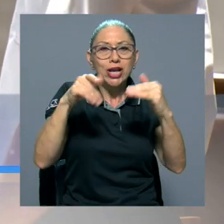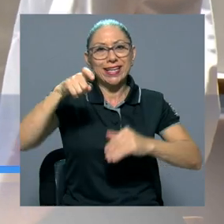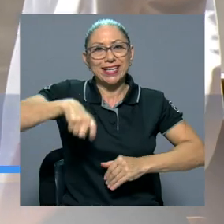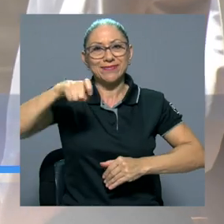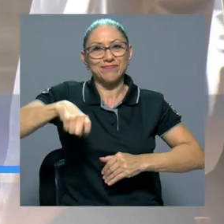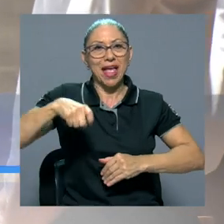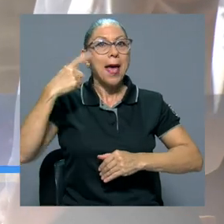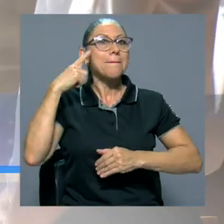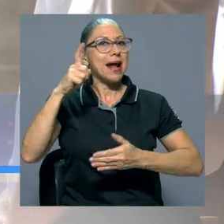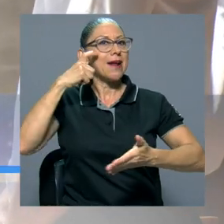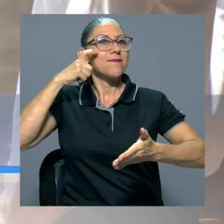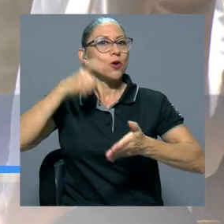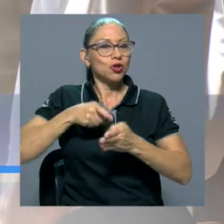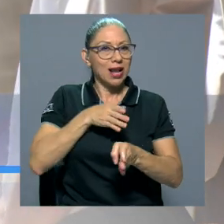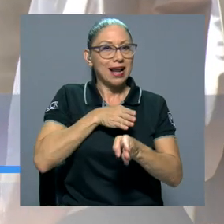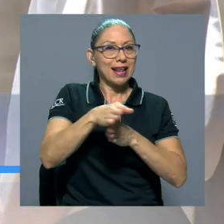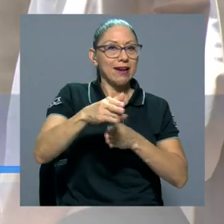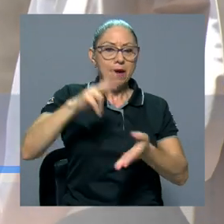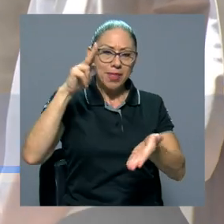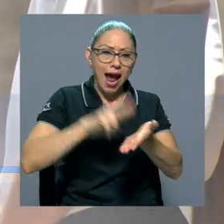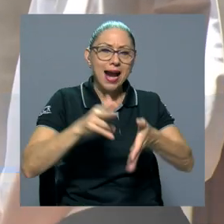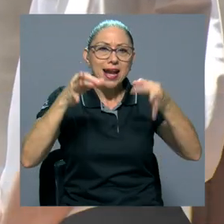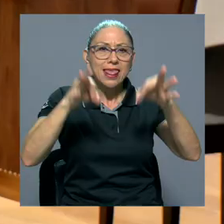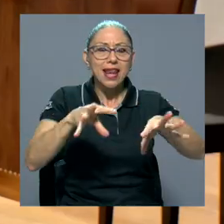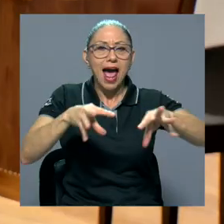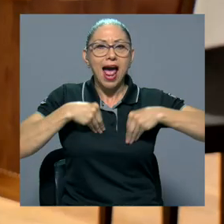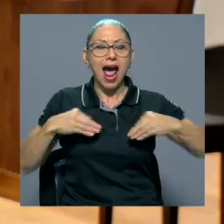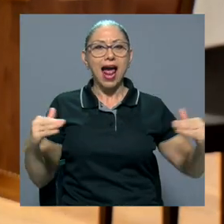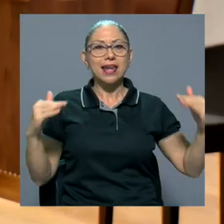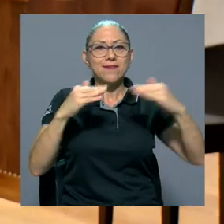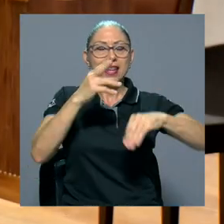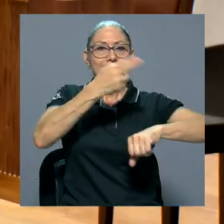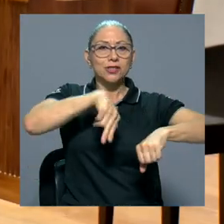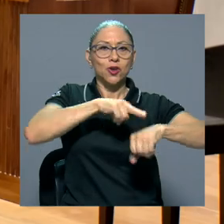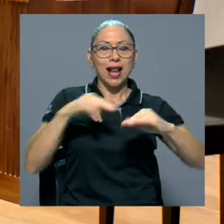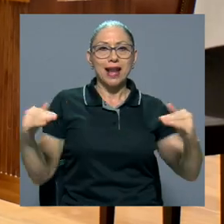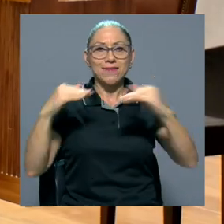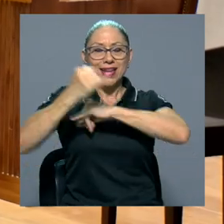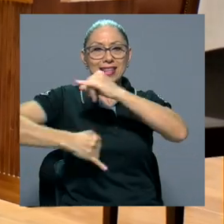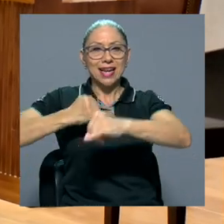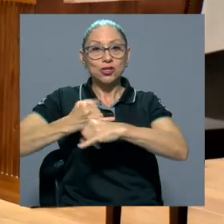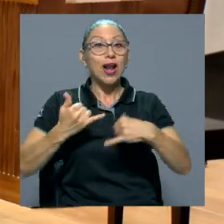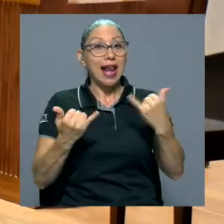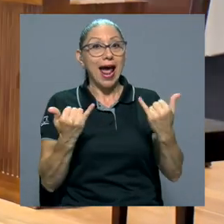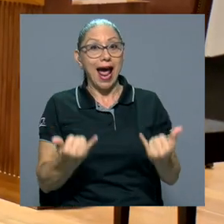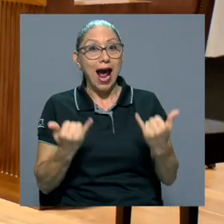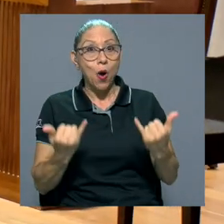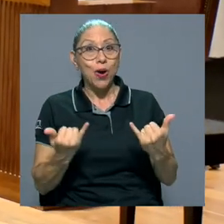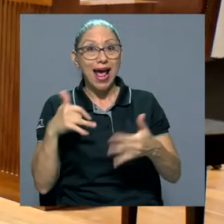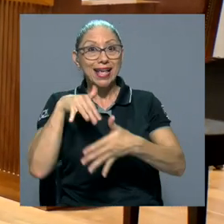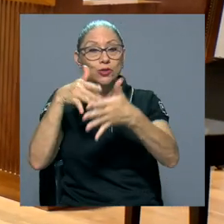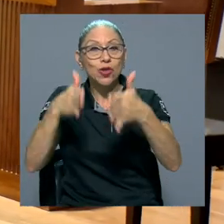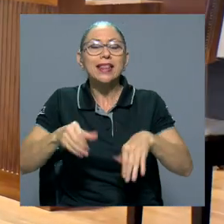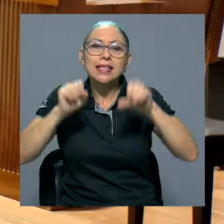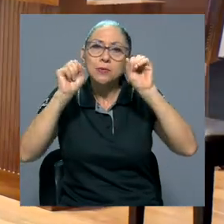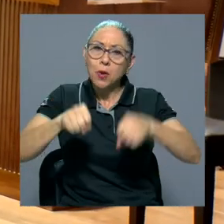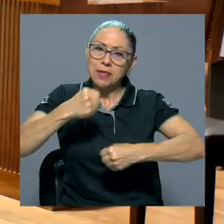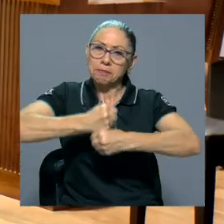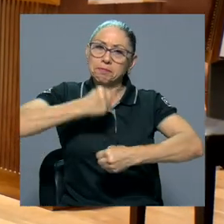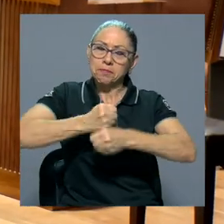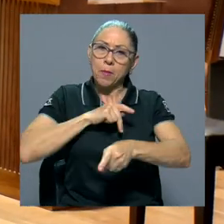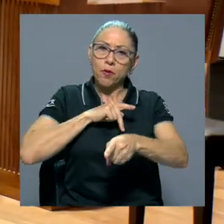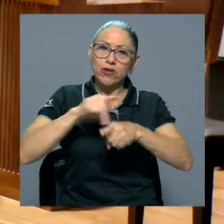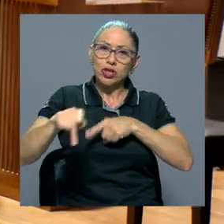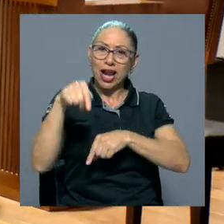debidamente reconocida y acreditada a nivel nacional e internacional. Ahora los estudiantes podrán ejercer como